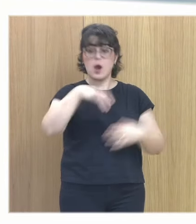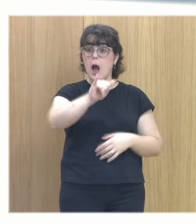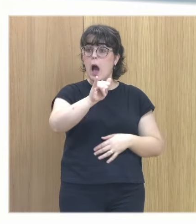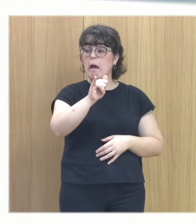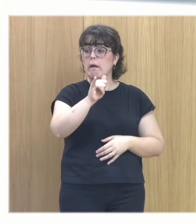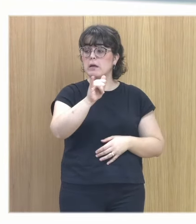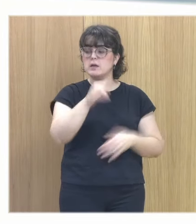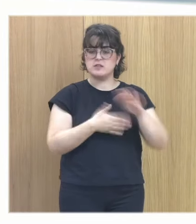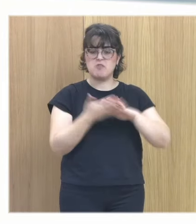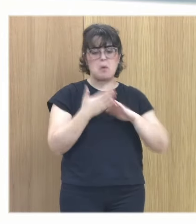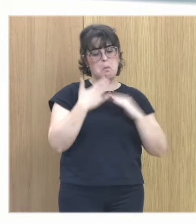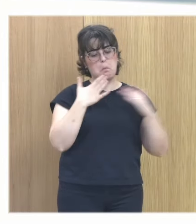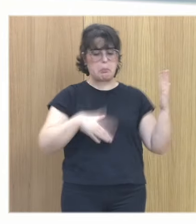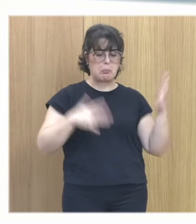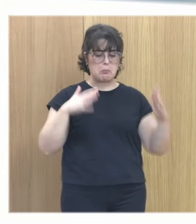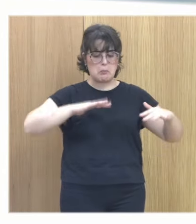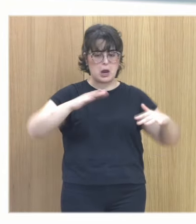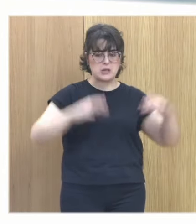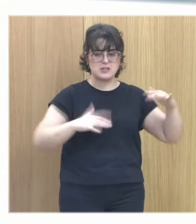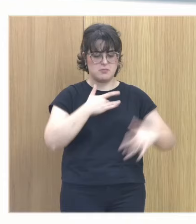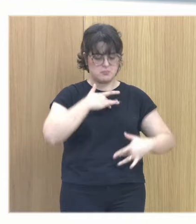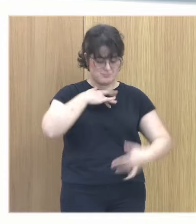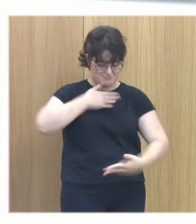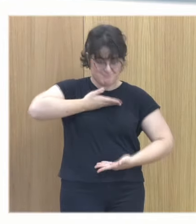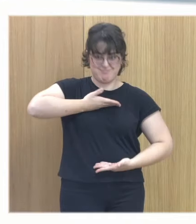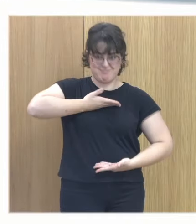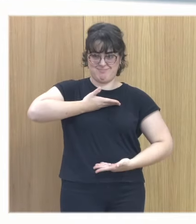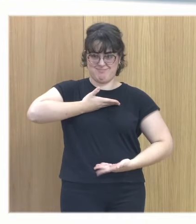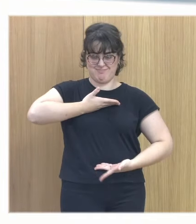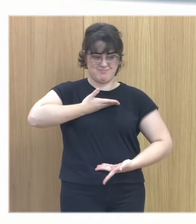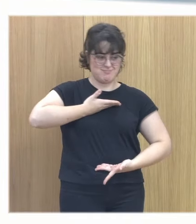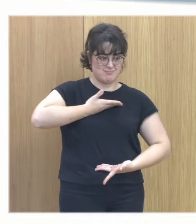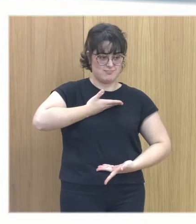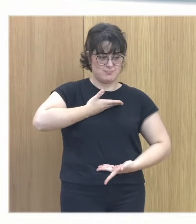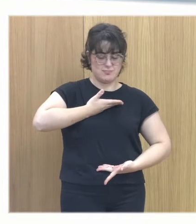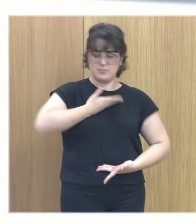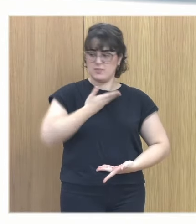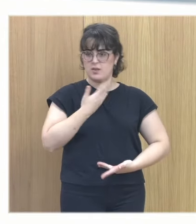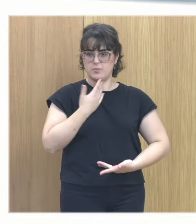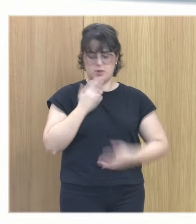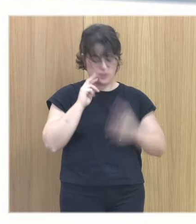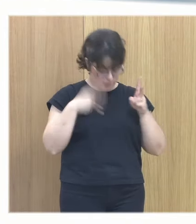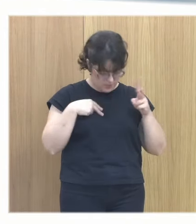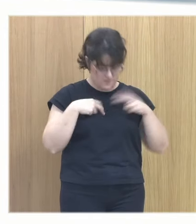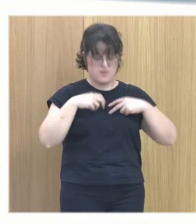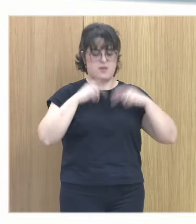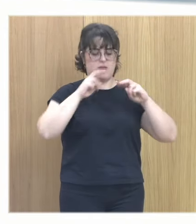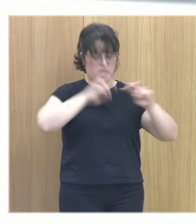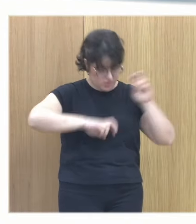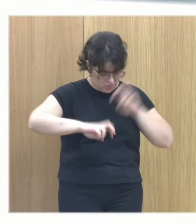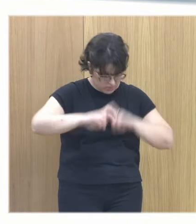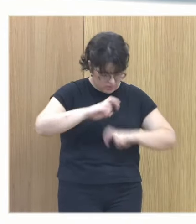más o menos como digo yo entre el corazón y la tripa más o menos entre esa capacidad de exploración y de protección entre esa